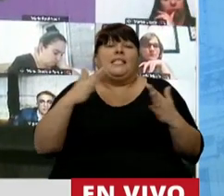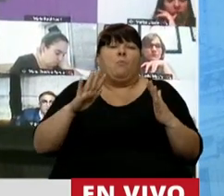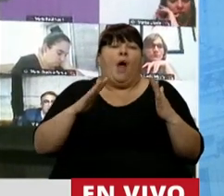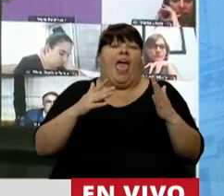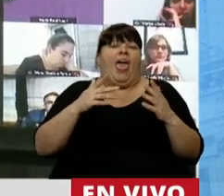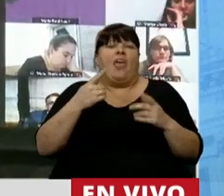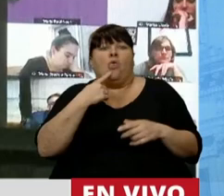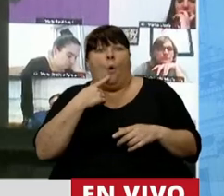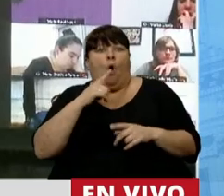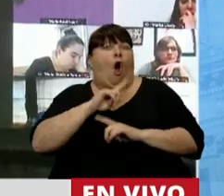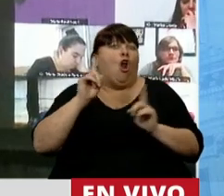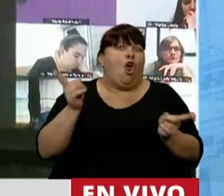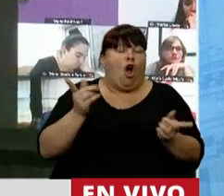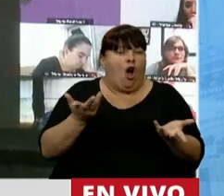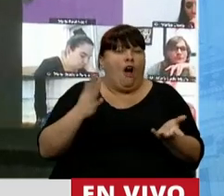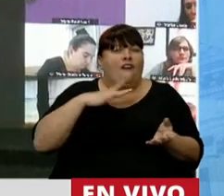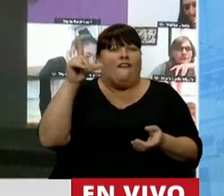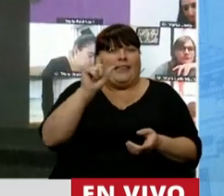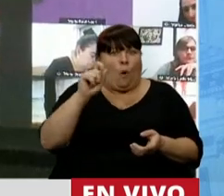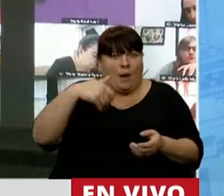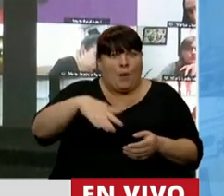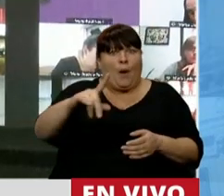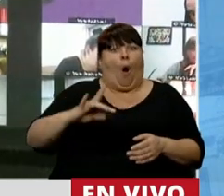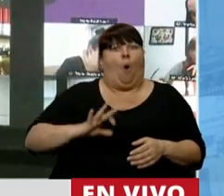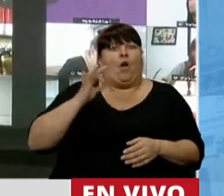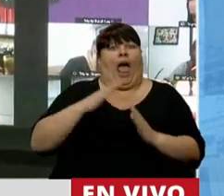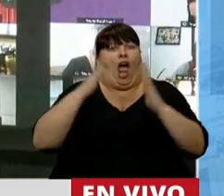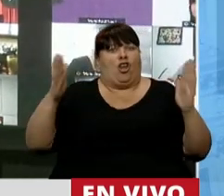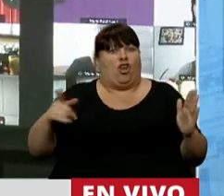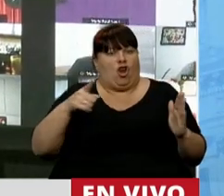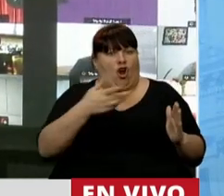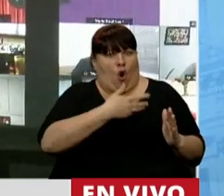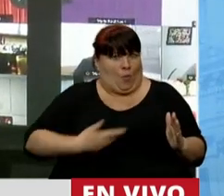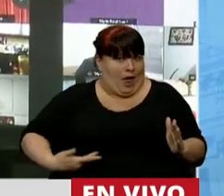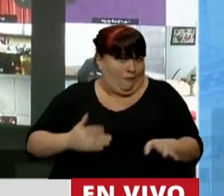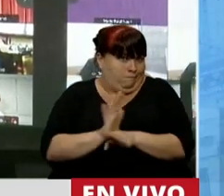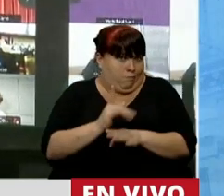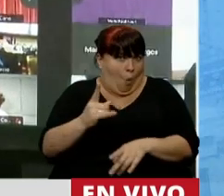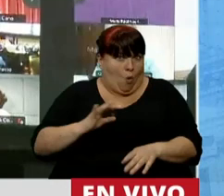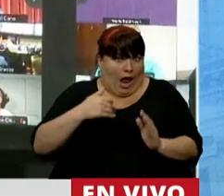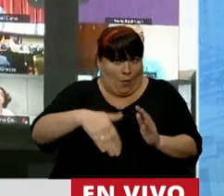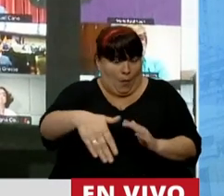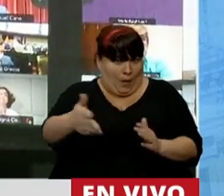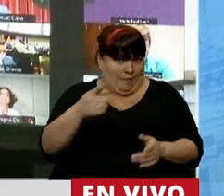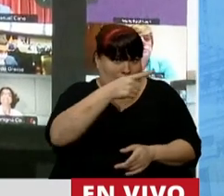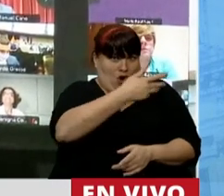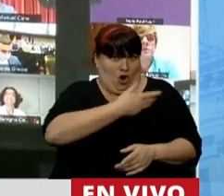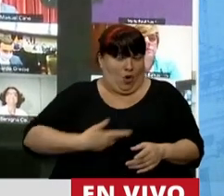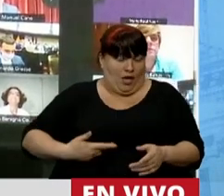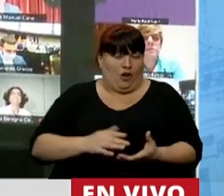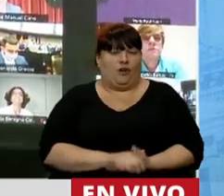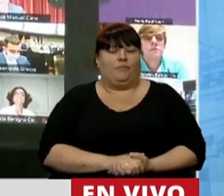más o menos incertidumbre. Le falta un mes para cumplir un año, prácticamente, ¿no?, al gobierno,